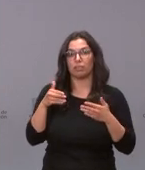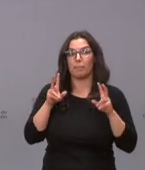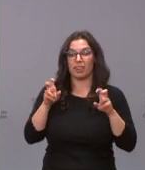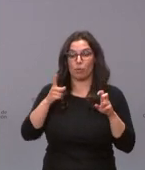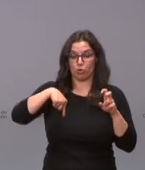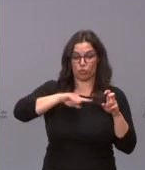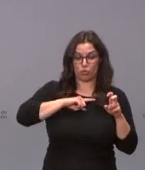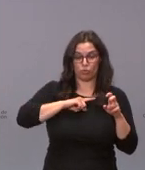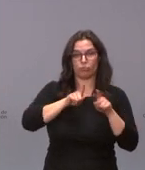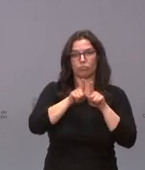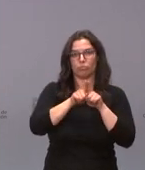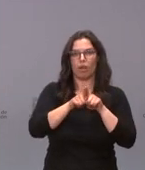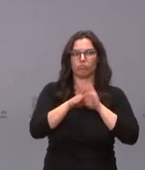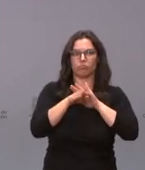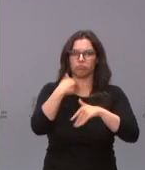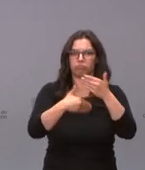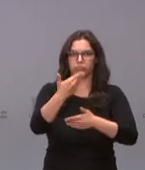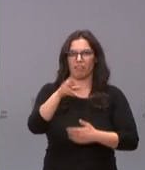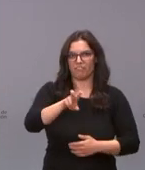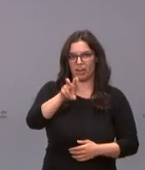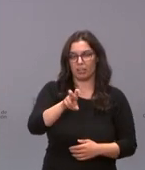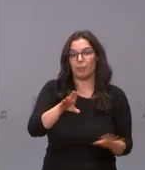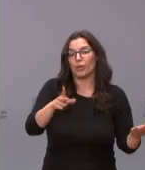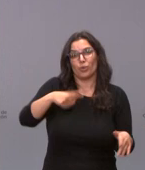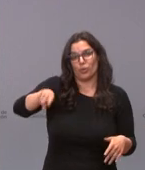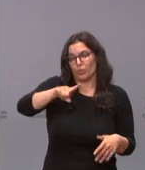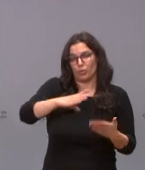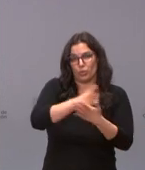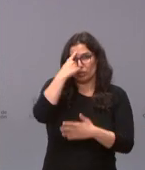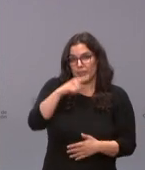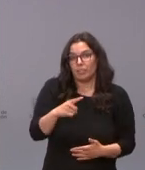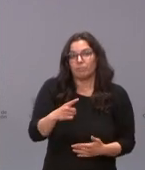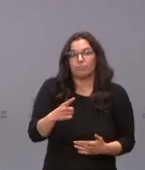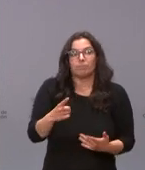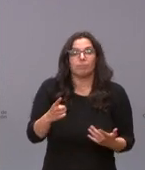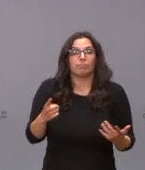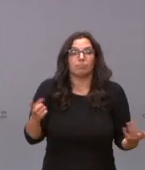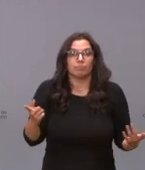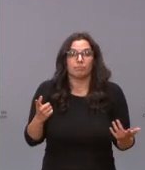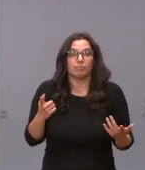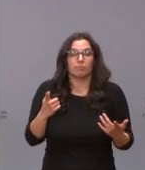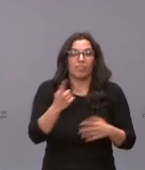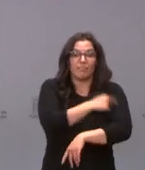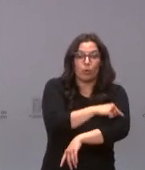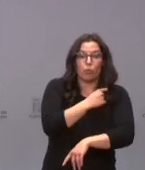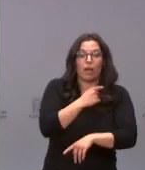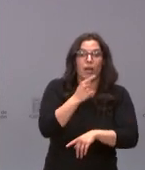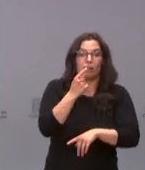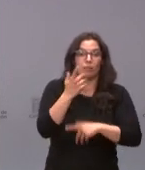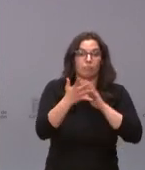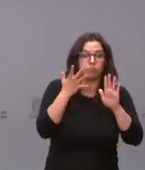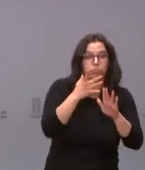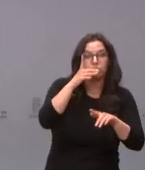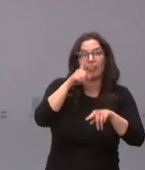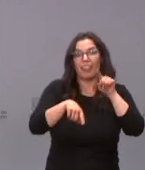van a permitir mantener el ritmo pero bueno ya saben todos que que el ritmo de vacunación está sujeto también a la